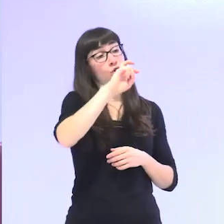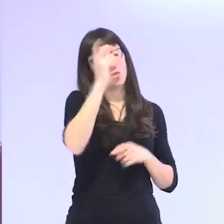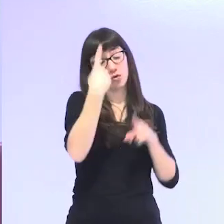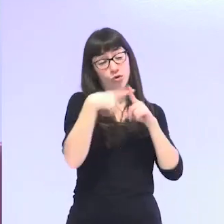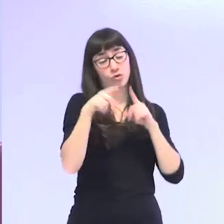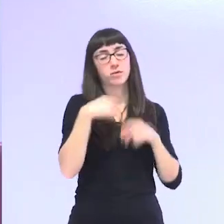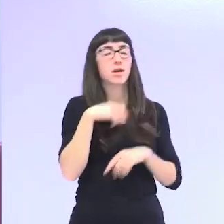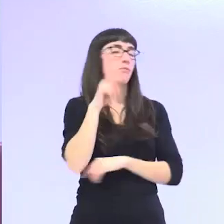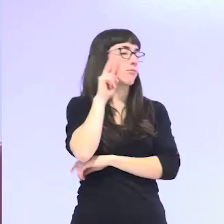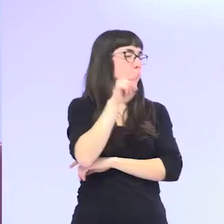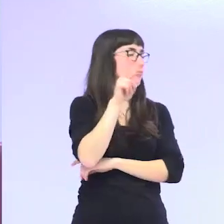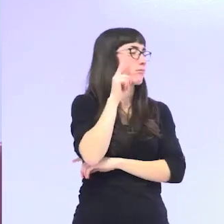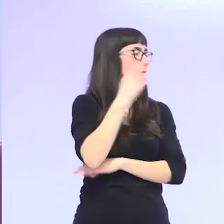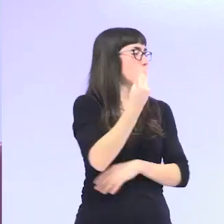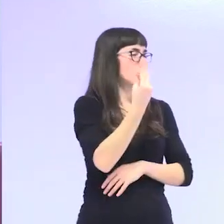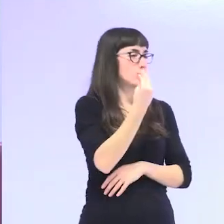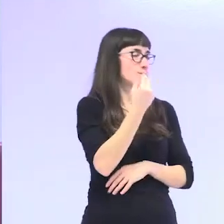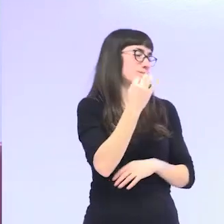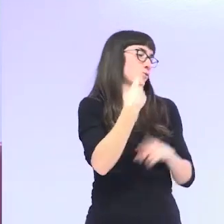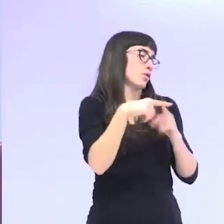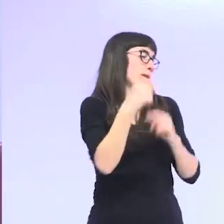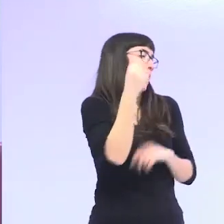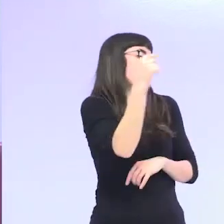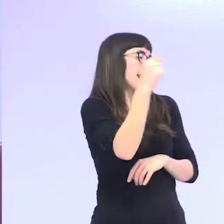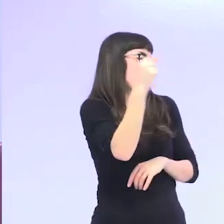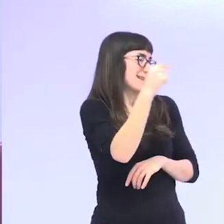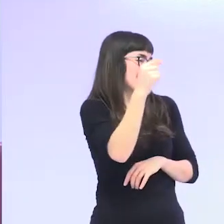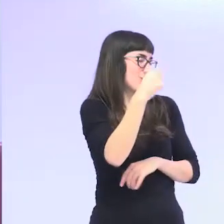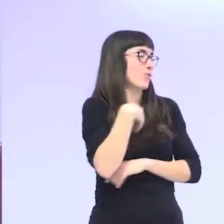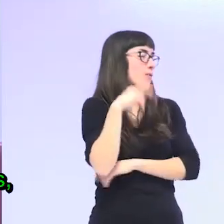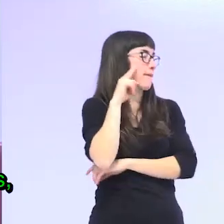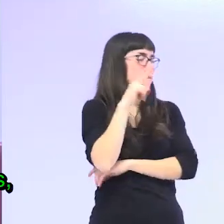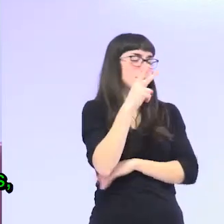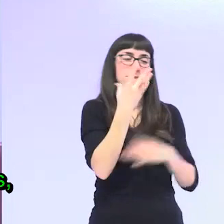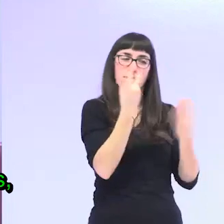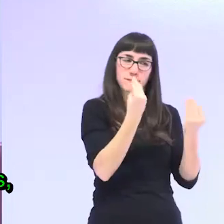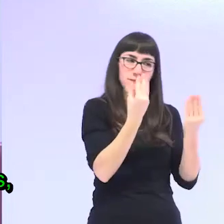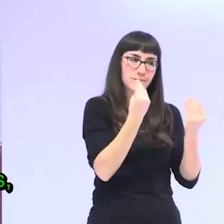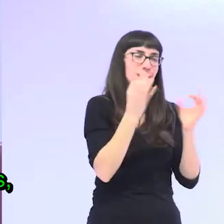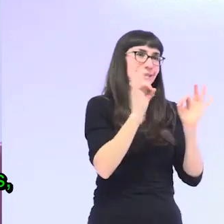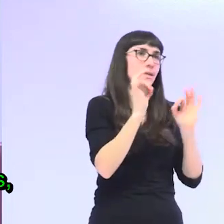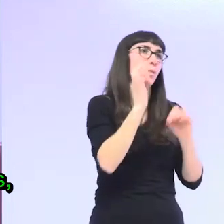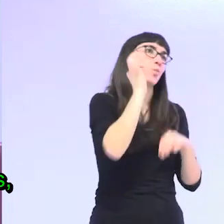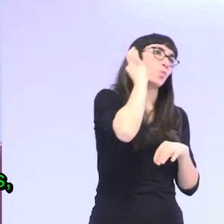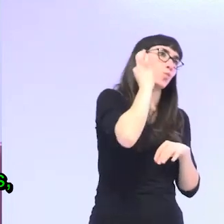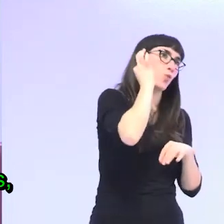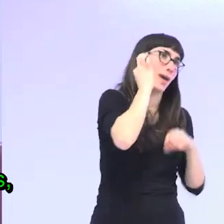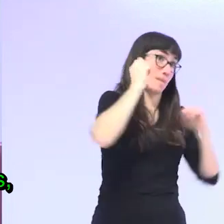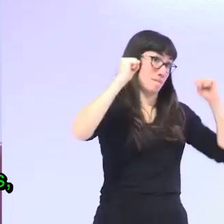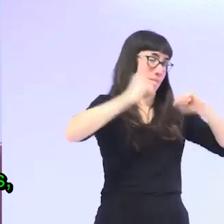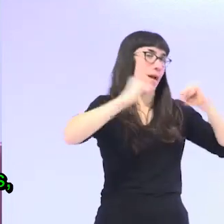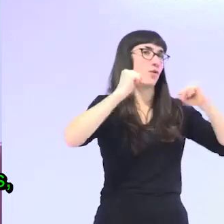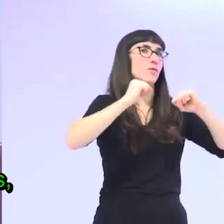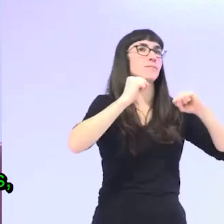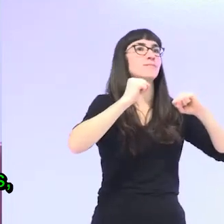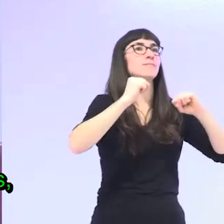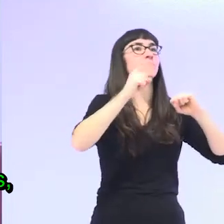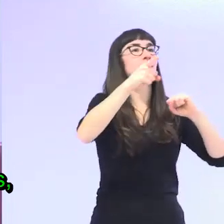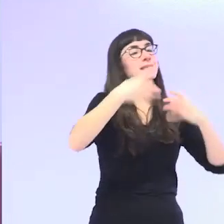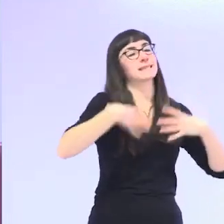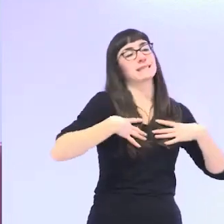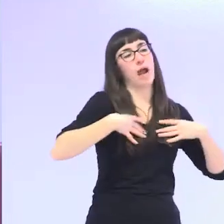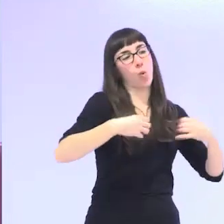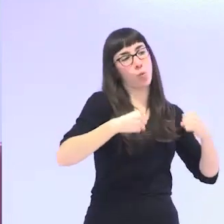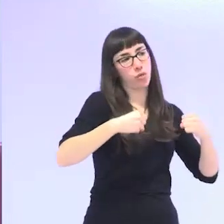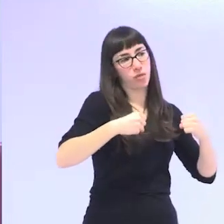que yo me he encontrado otra de las desventajas importantes que me he encontrado de las mujeres cuando se hacen mayores es su nivel de salud